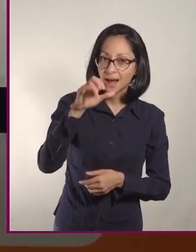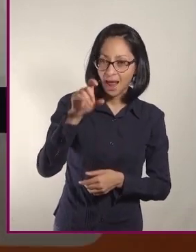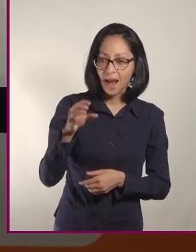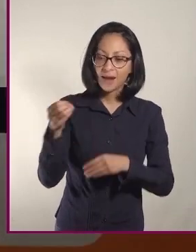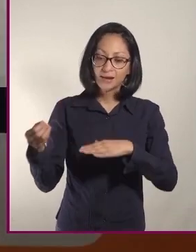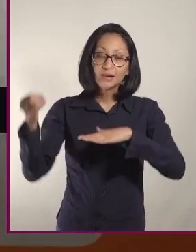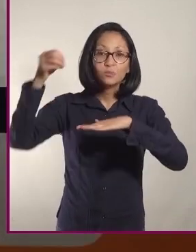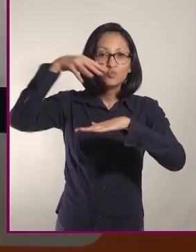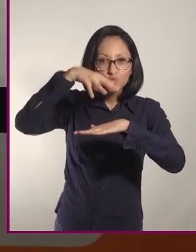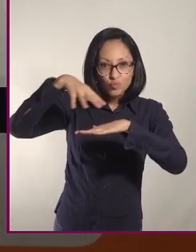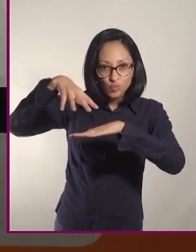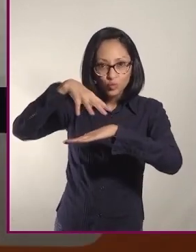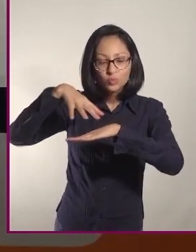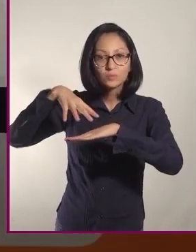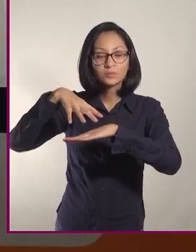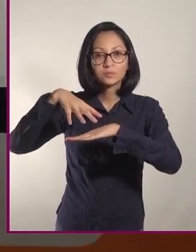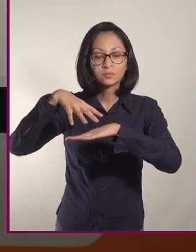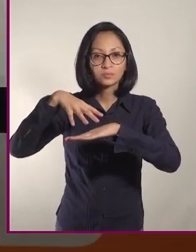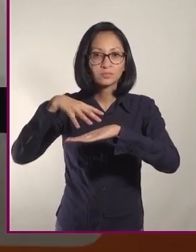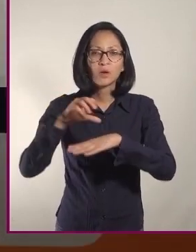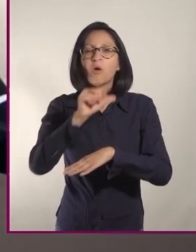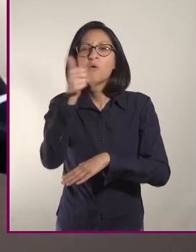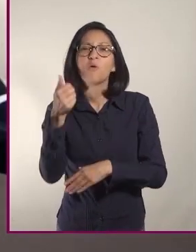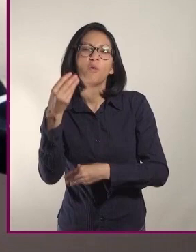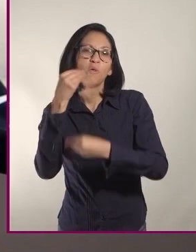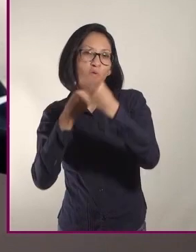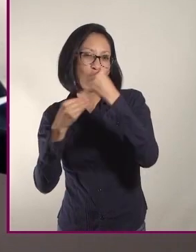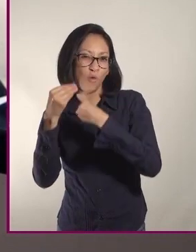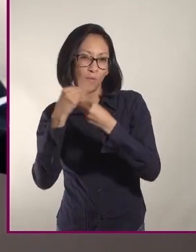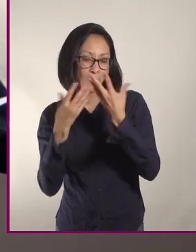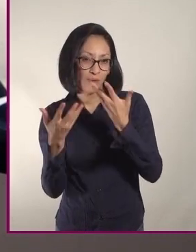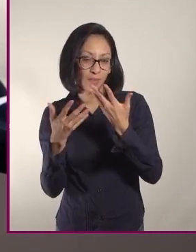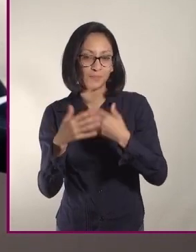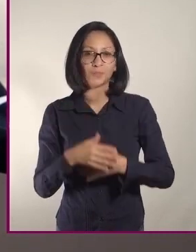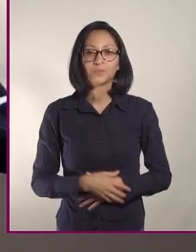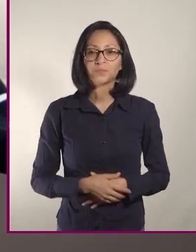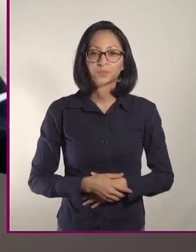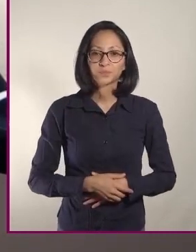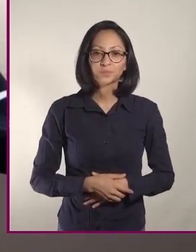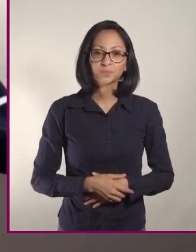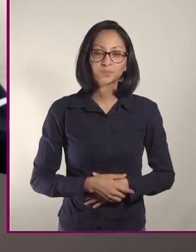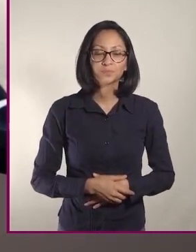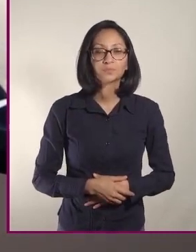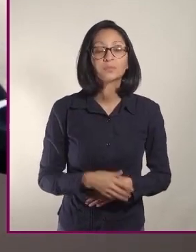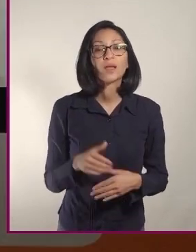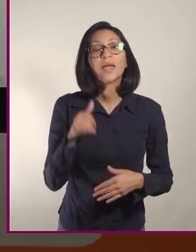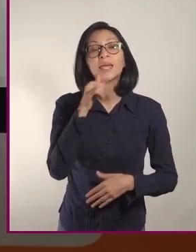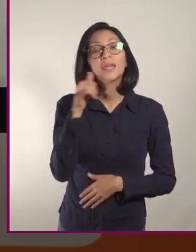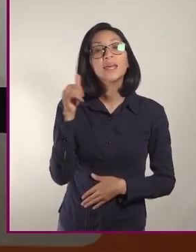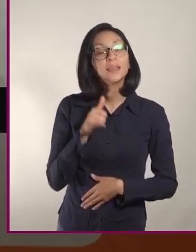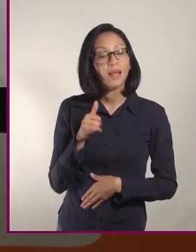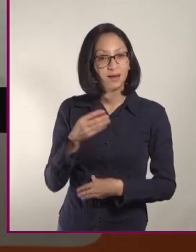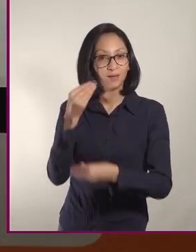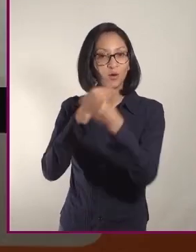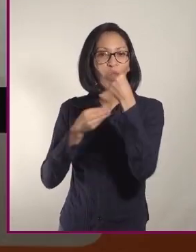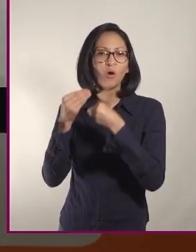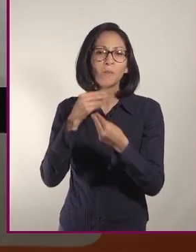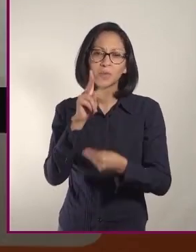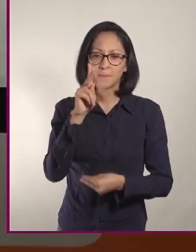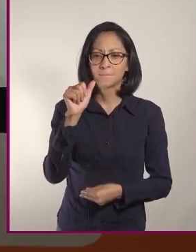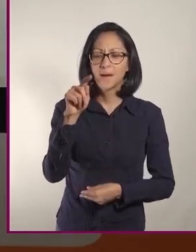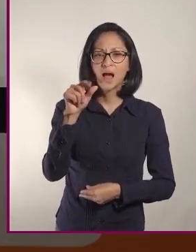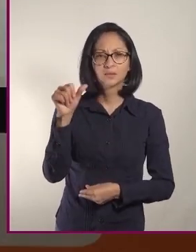le añade algún otro alimento. Y en cuanto a los platillos italianos, pues las pastas